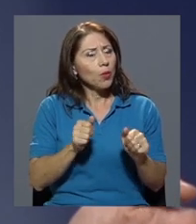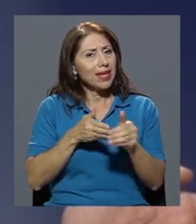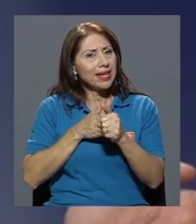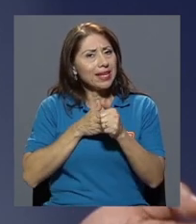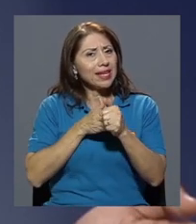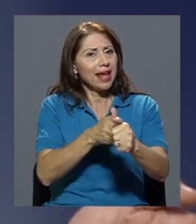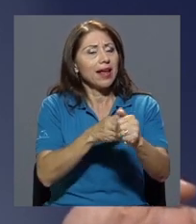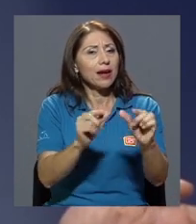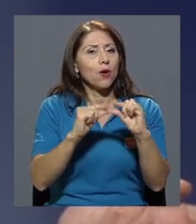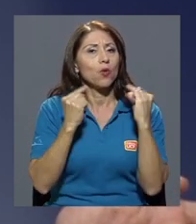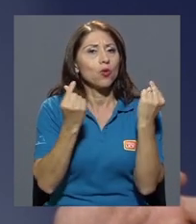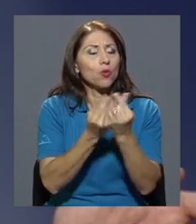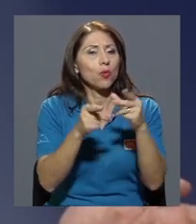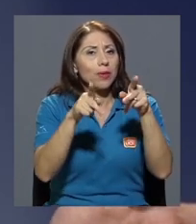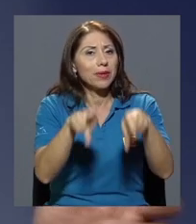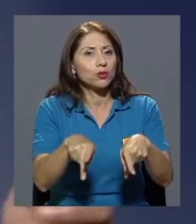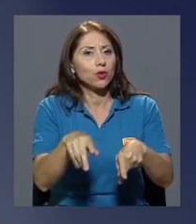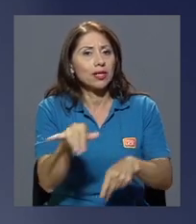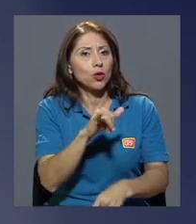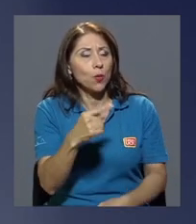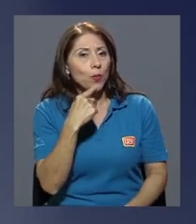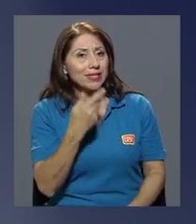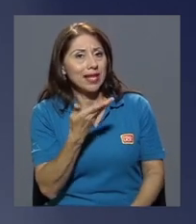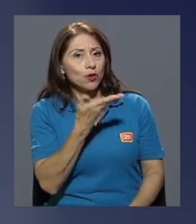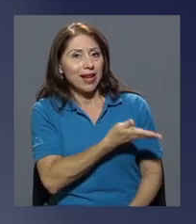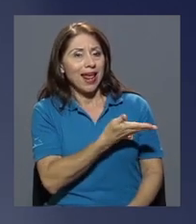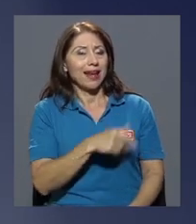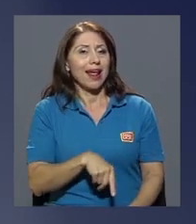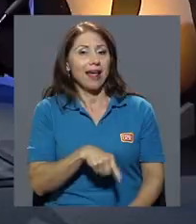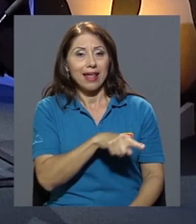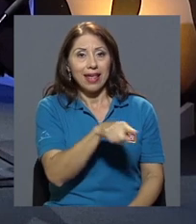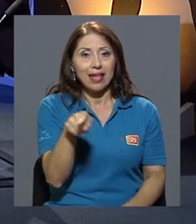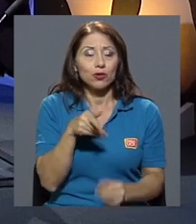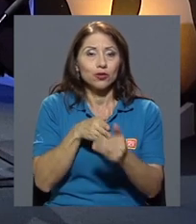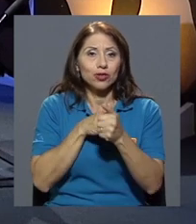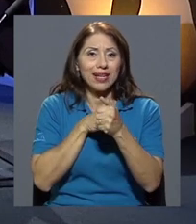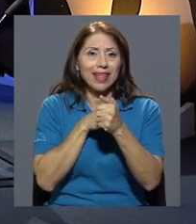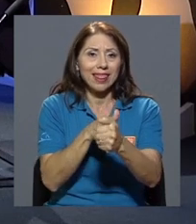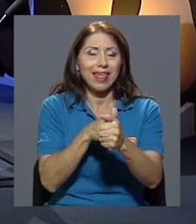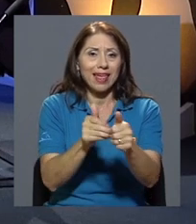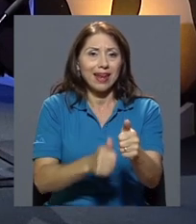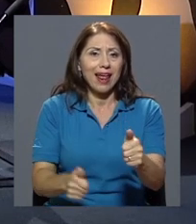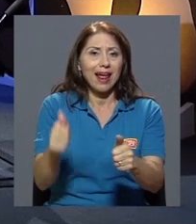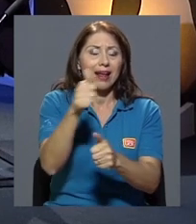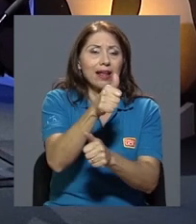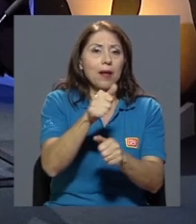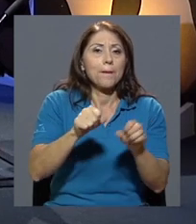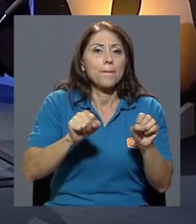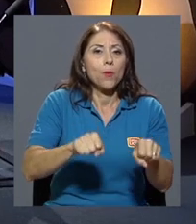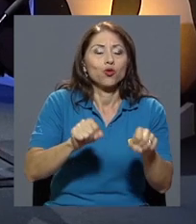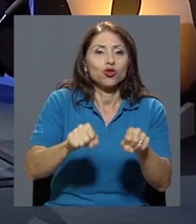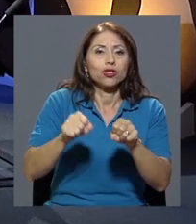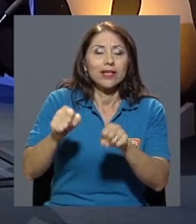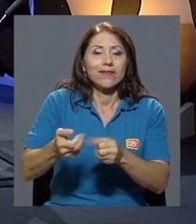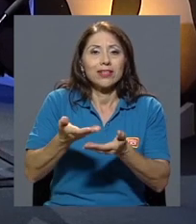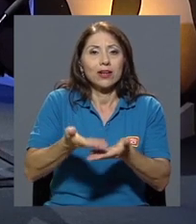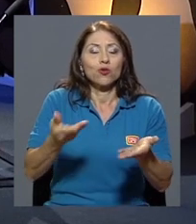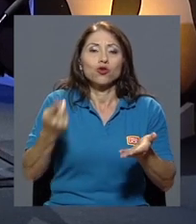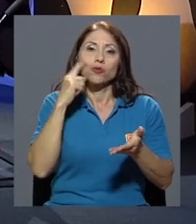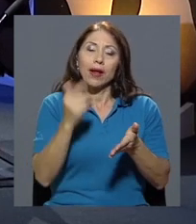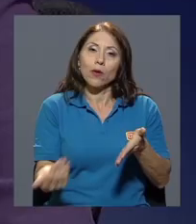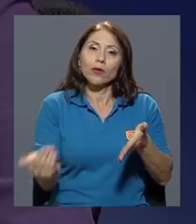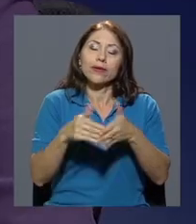personas que como comenta doña Liliana lidera una gran cantidad de posibles recursos de